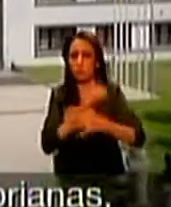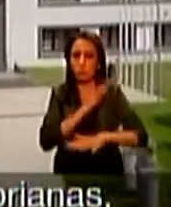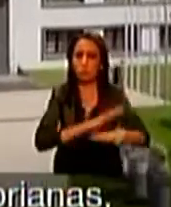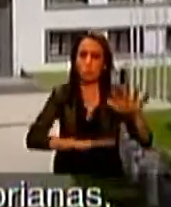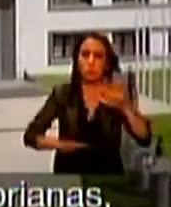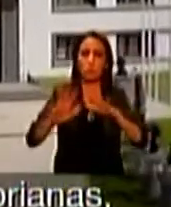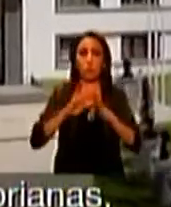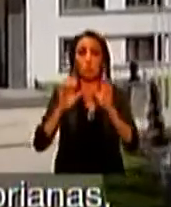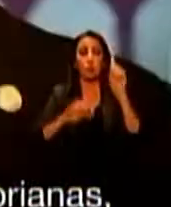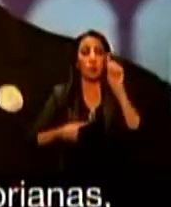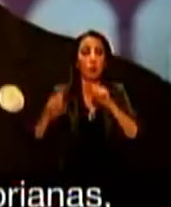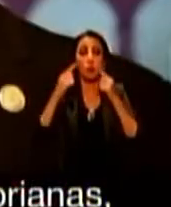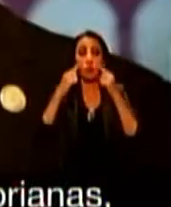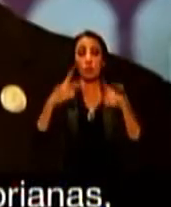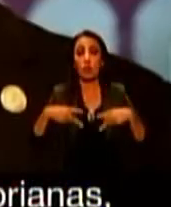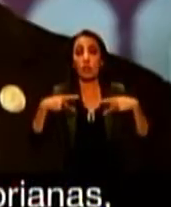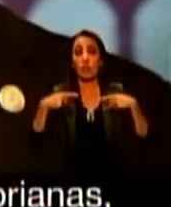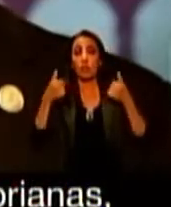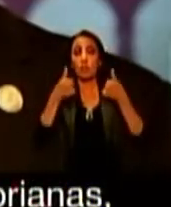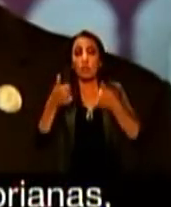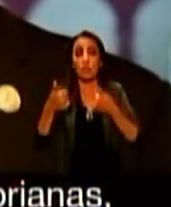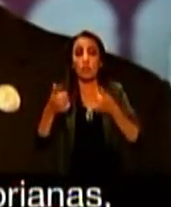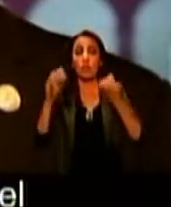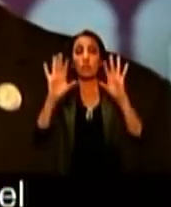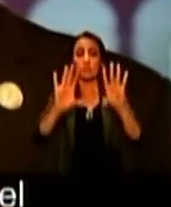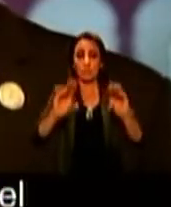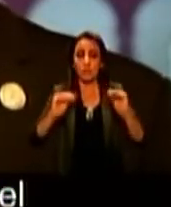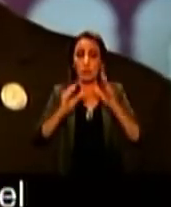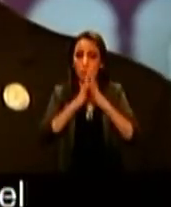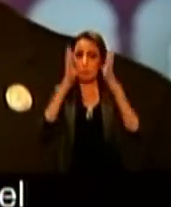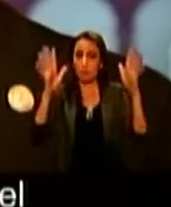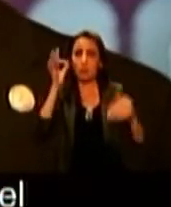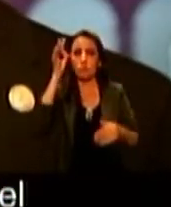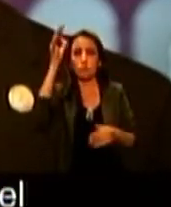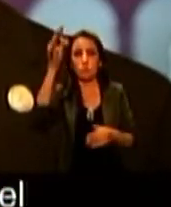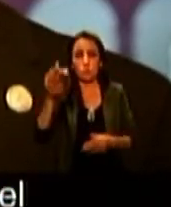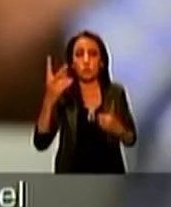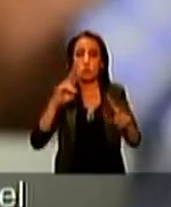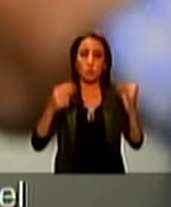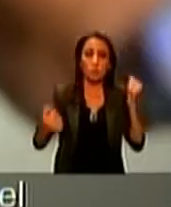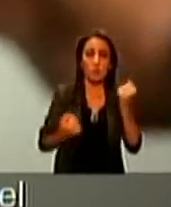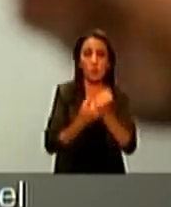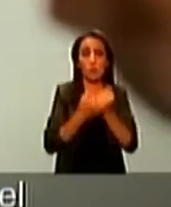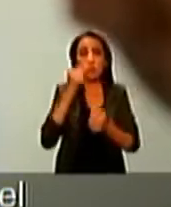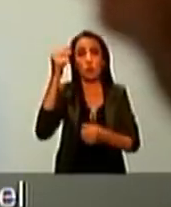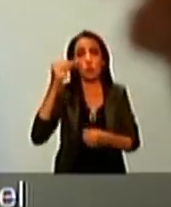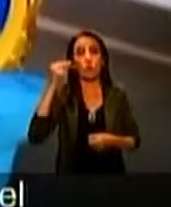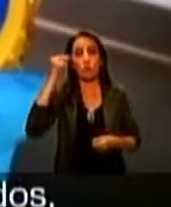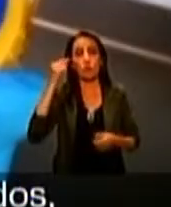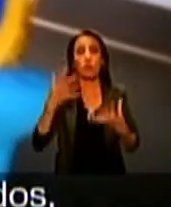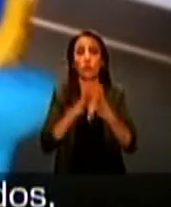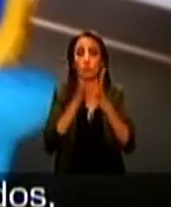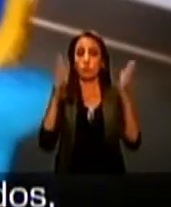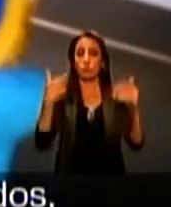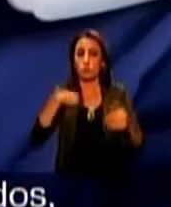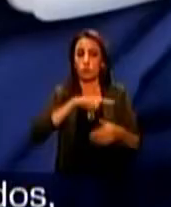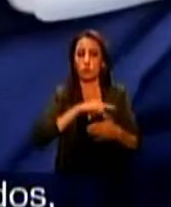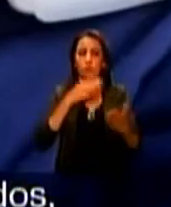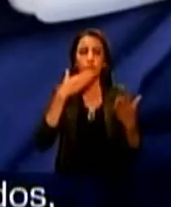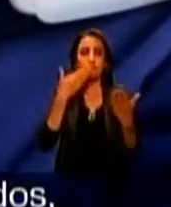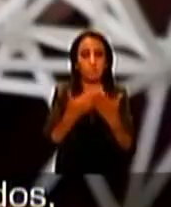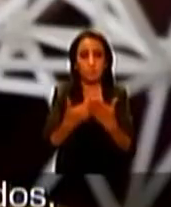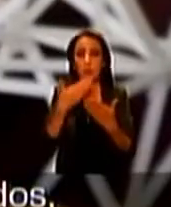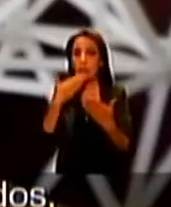ecuatorianas, la central y la andina Simón Bolívar, va a ampliarse en el futuro con el apoyo de su gobierno. Así que estamos muy